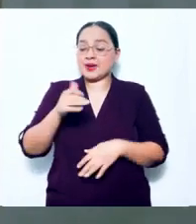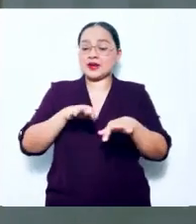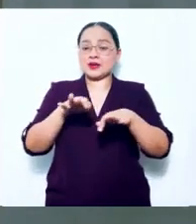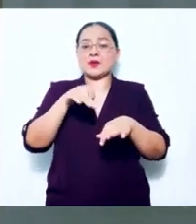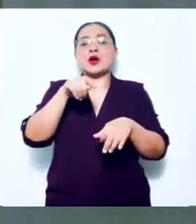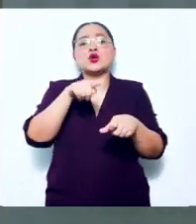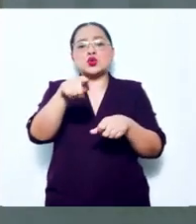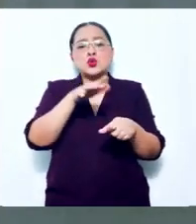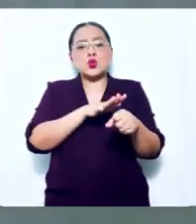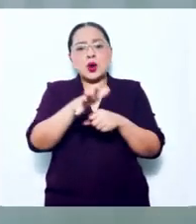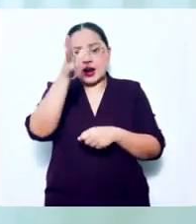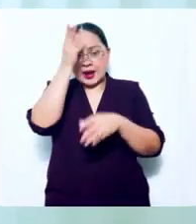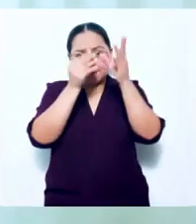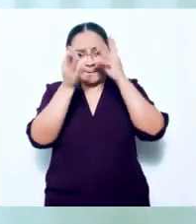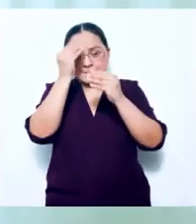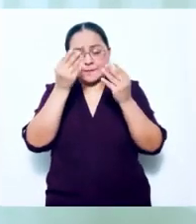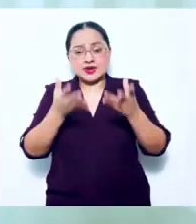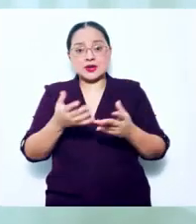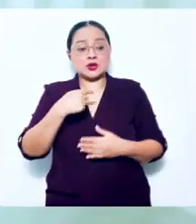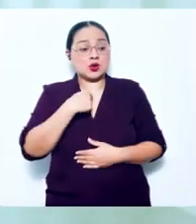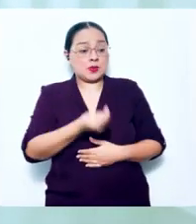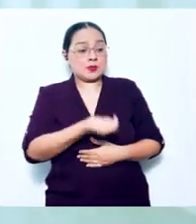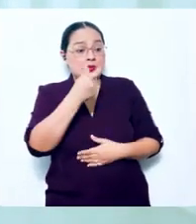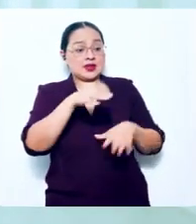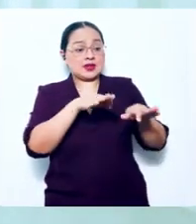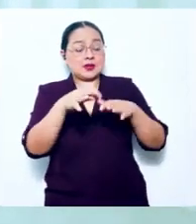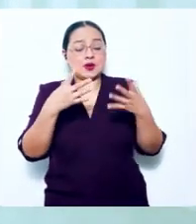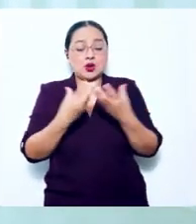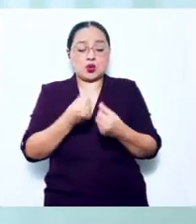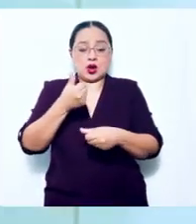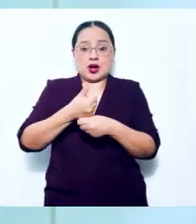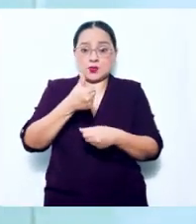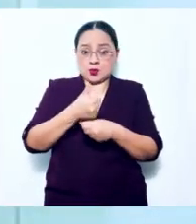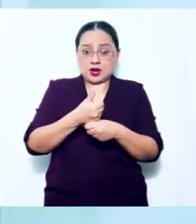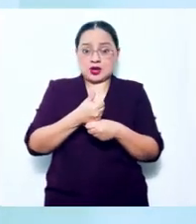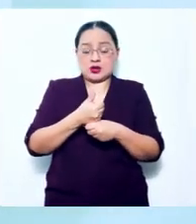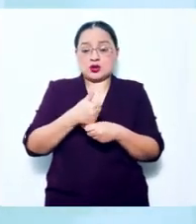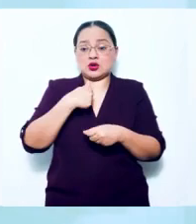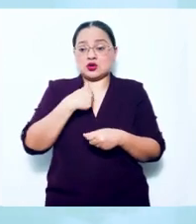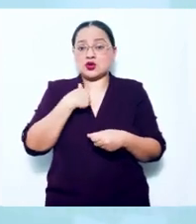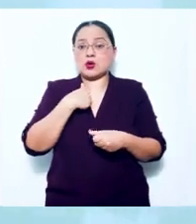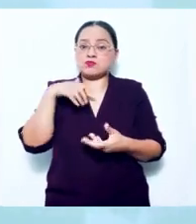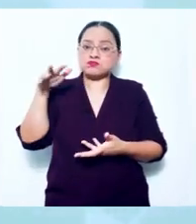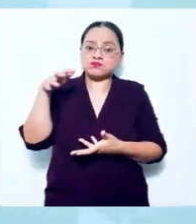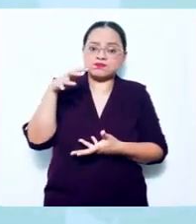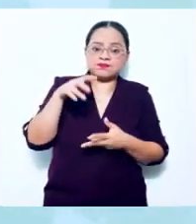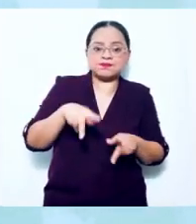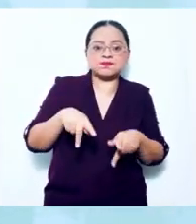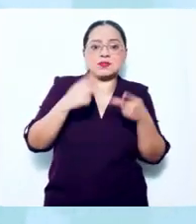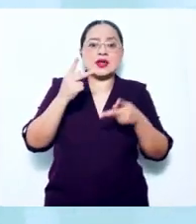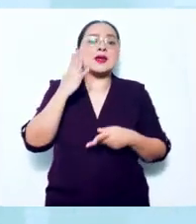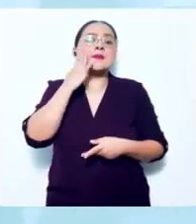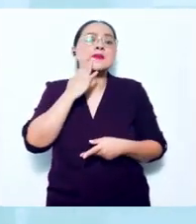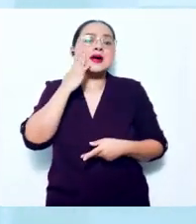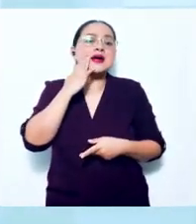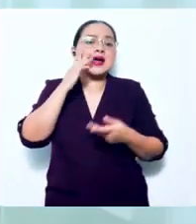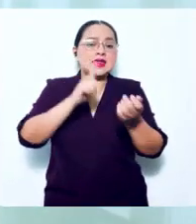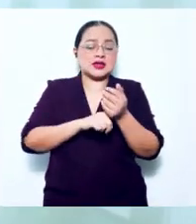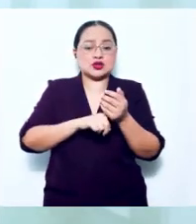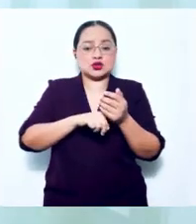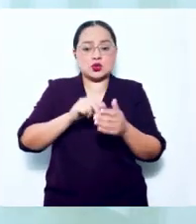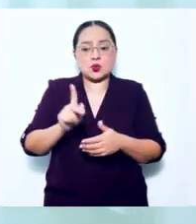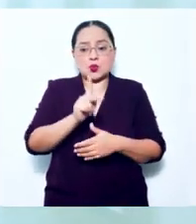trabajo y qué aprendiste de él? Bueno, mi primer trabajo fue con mi abuelo cosechar y vender manzana